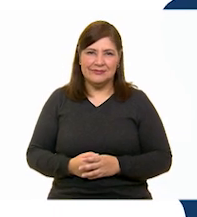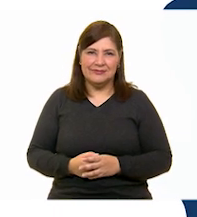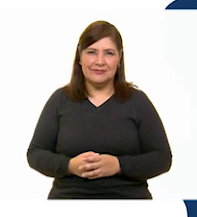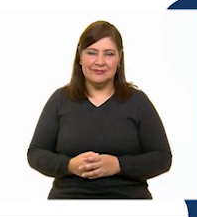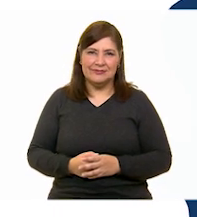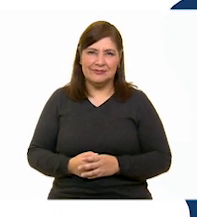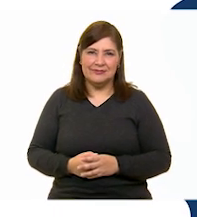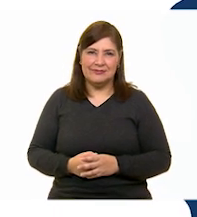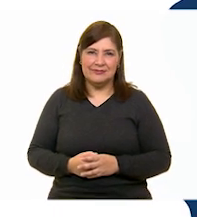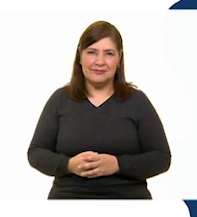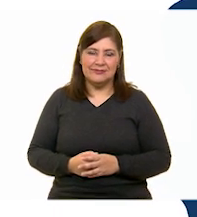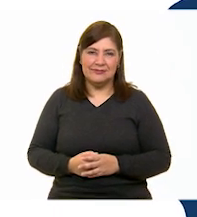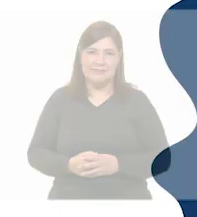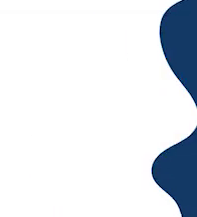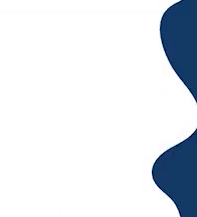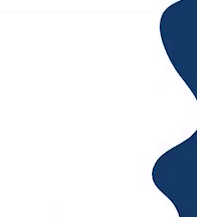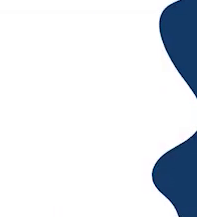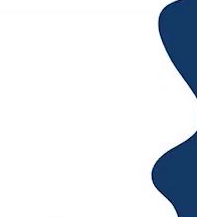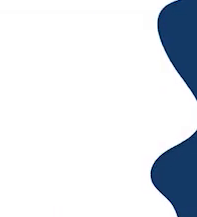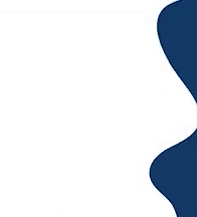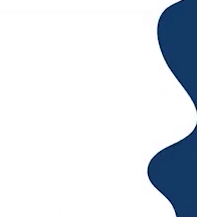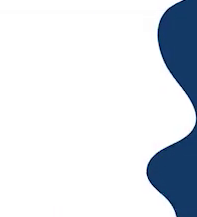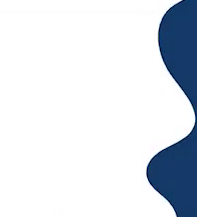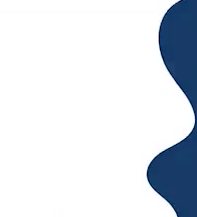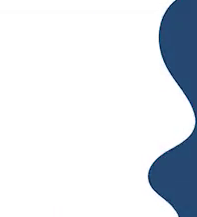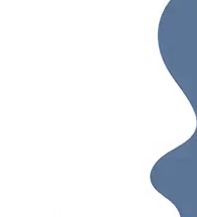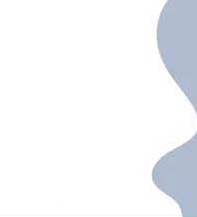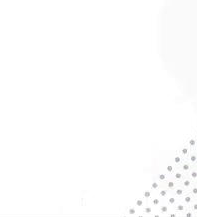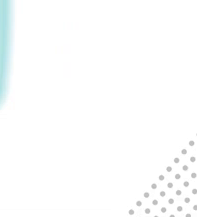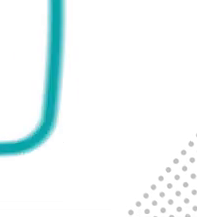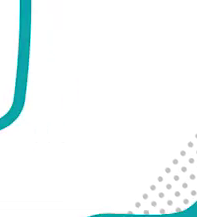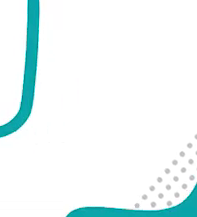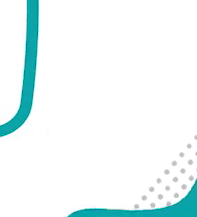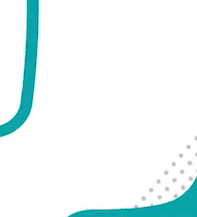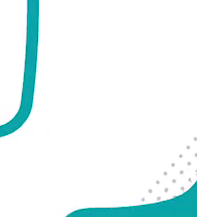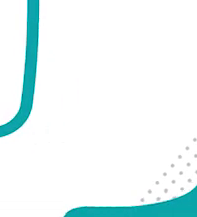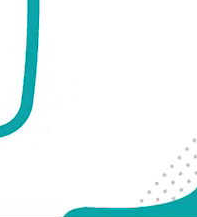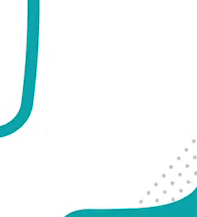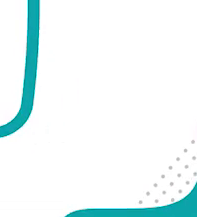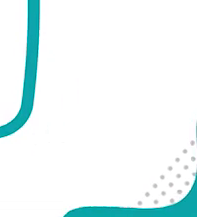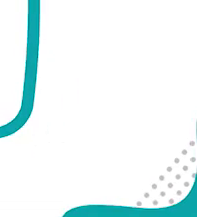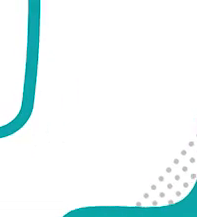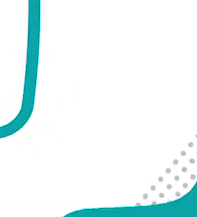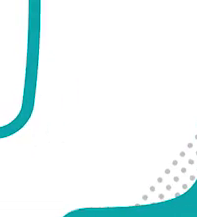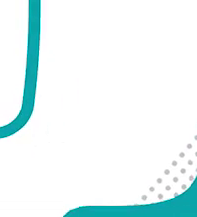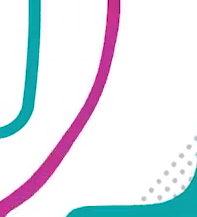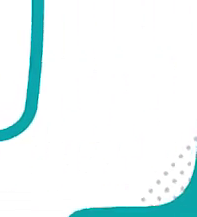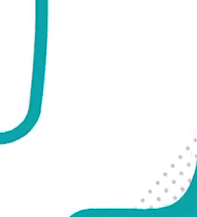.cep.gob.mx Aprende